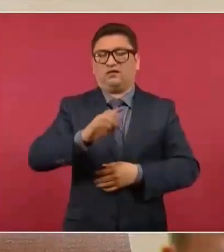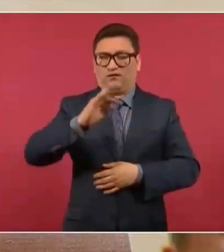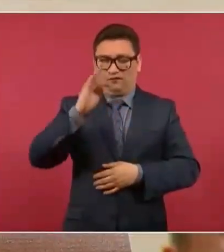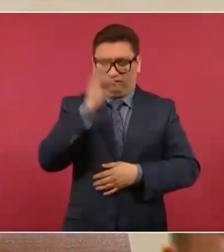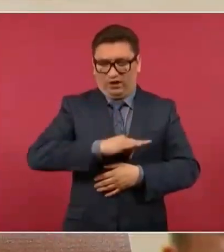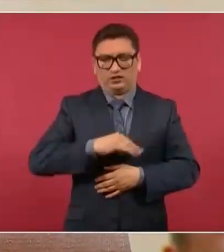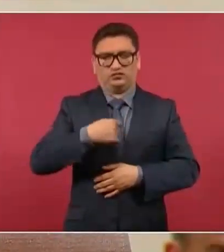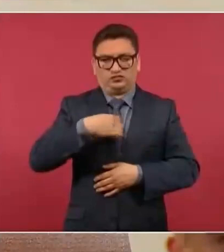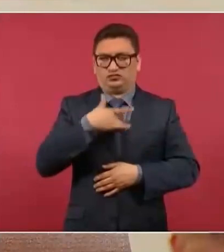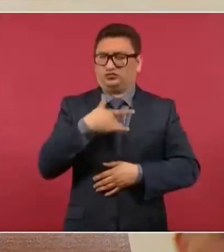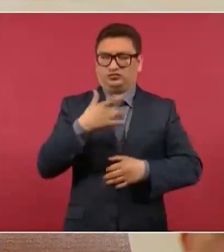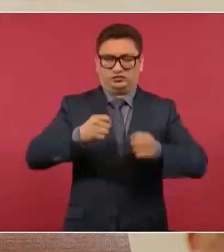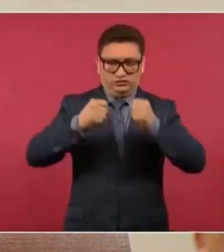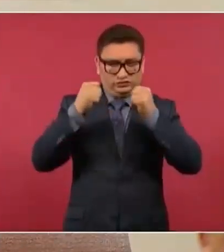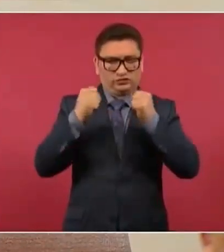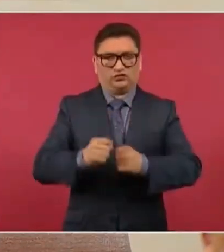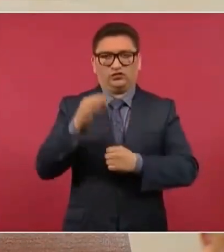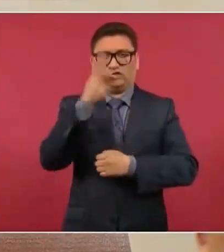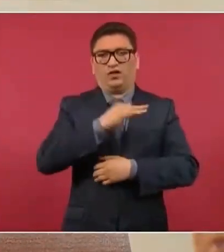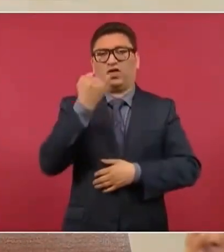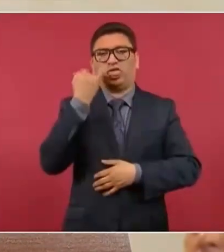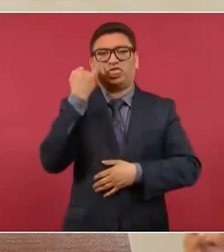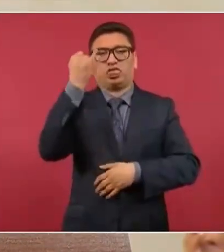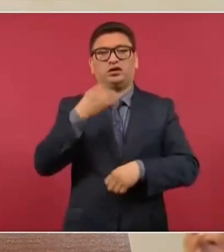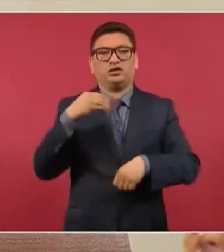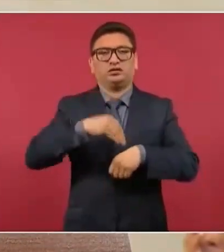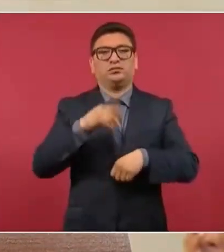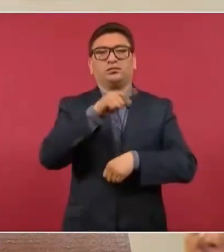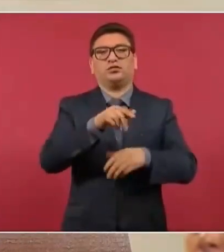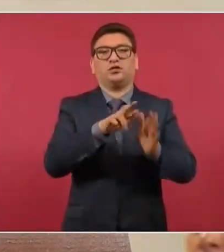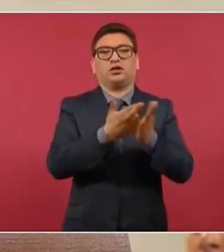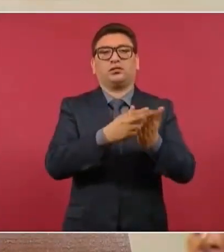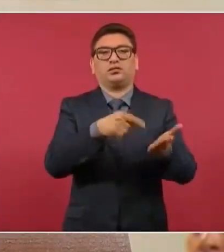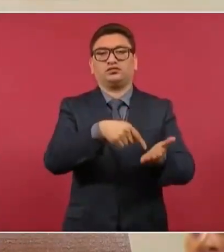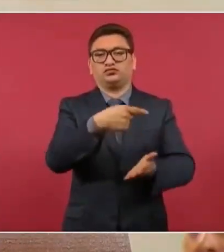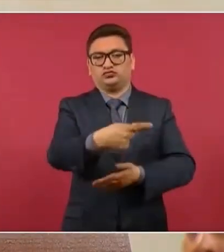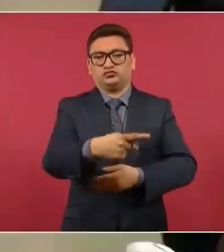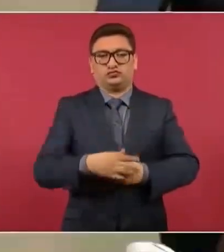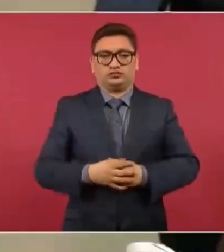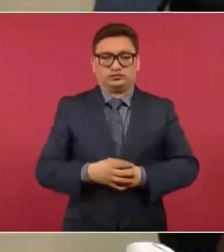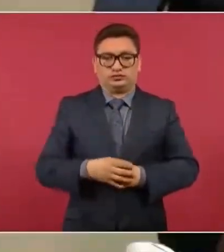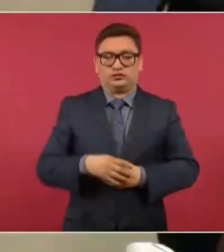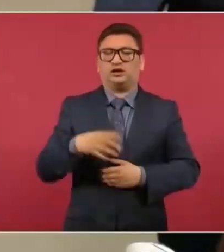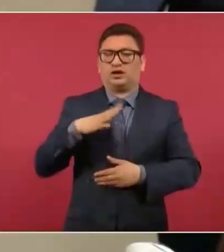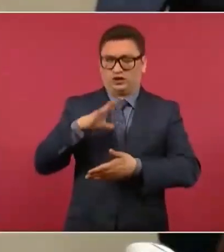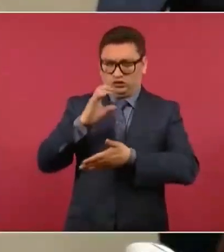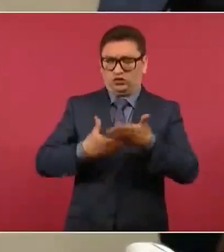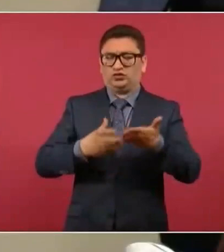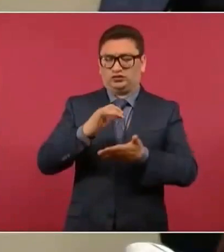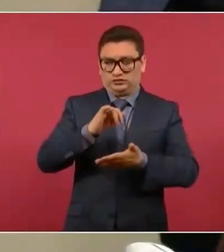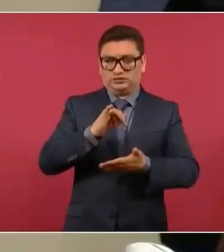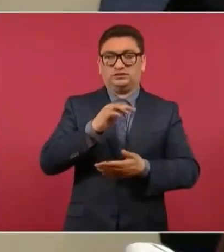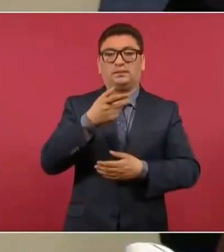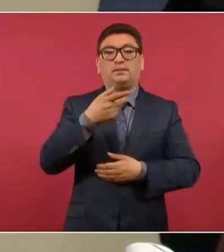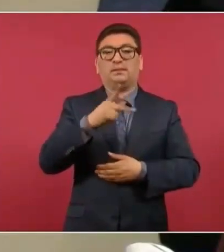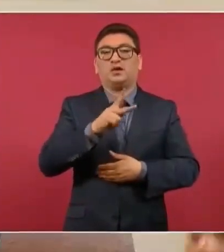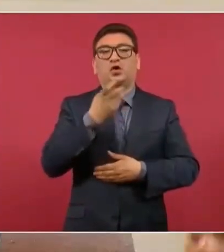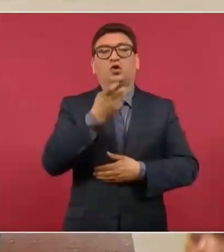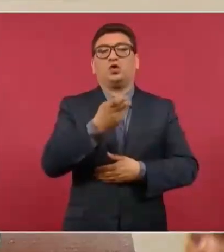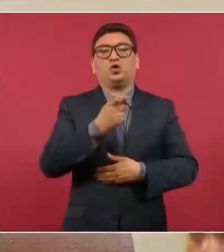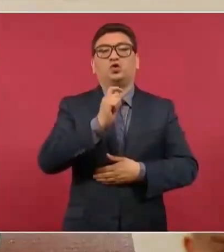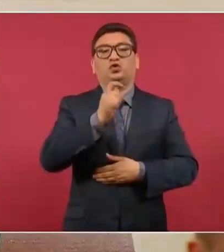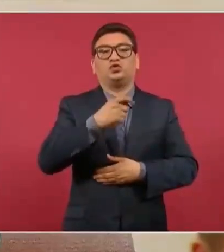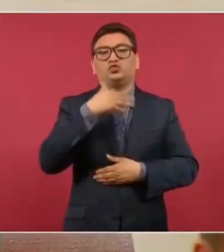Estoy seguro que es falso. Es un invento de la revista. Están los contratos, pues. No, pero eso no